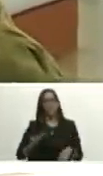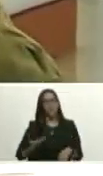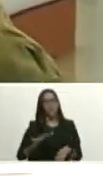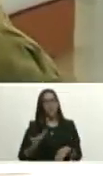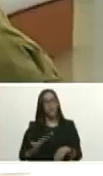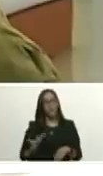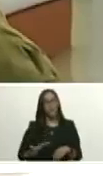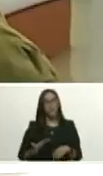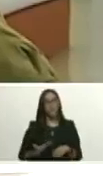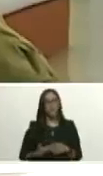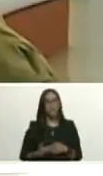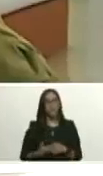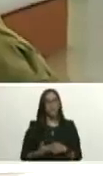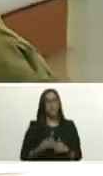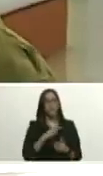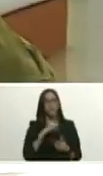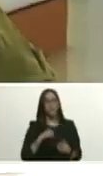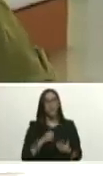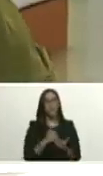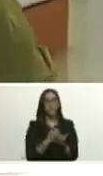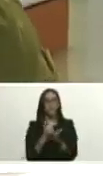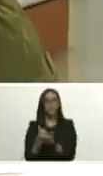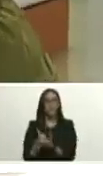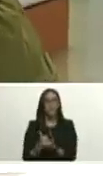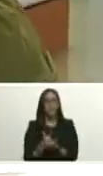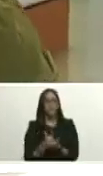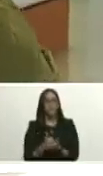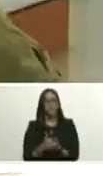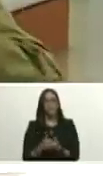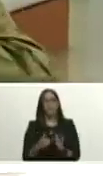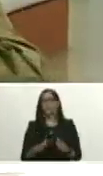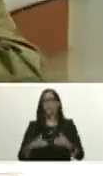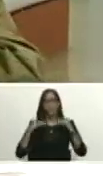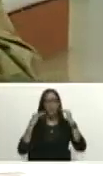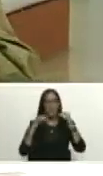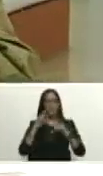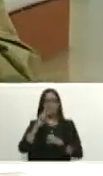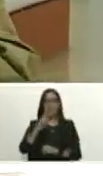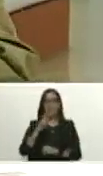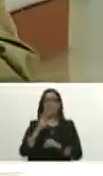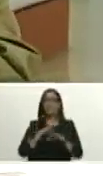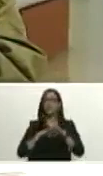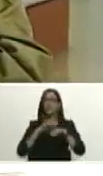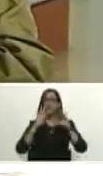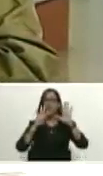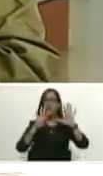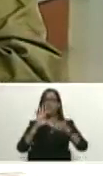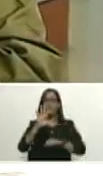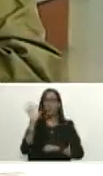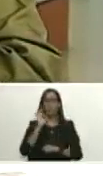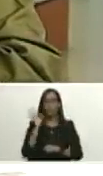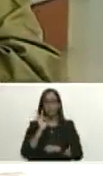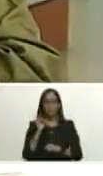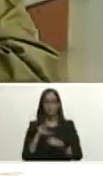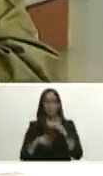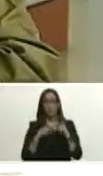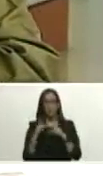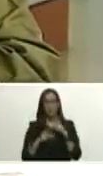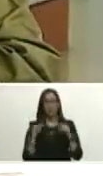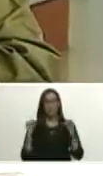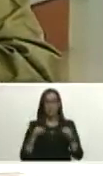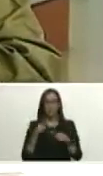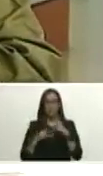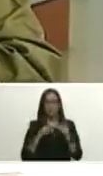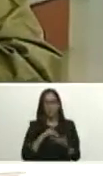prácticamente nuestro beneficio alimentario ya está superando el 95% de sus productos de acá de la producción